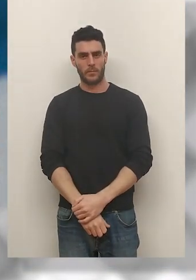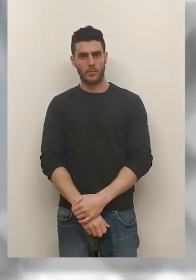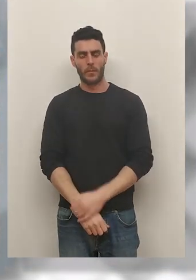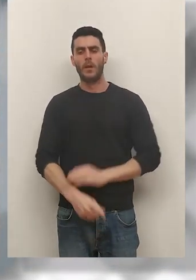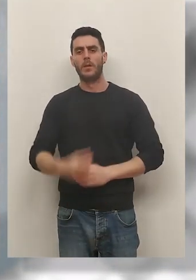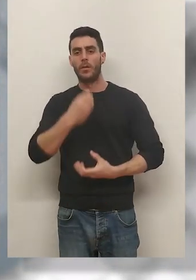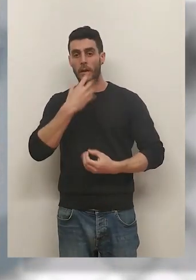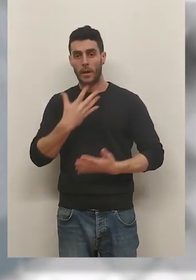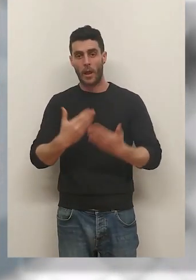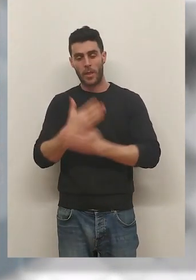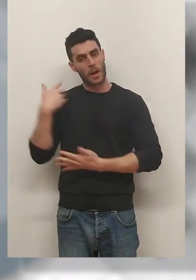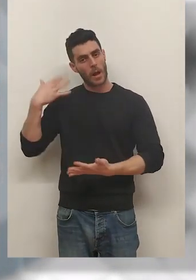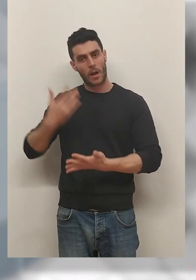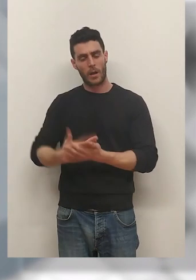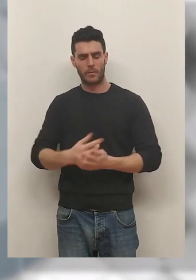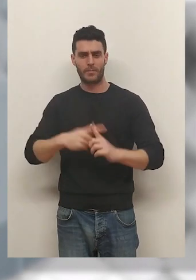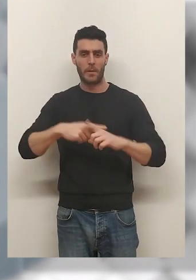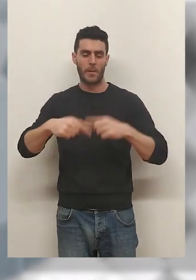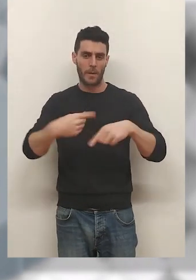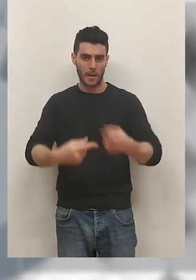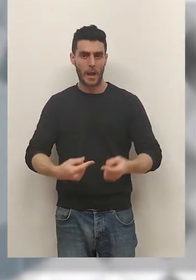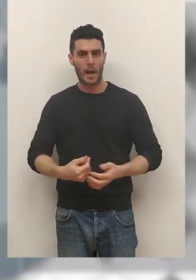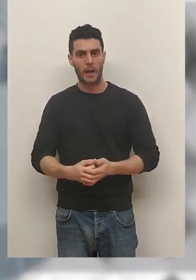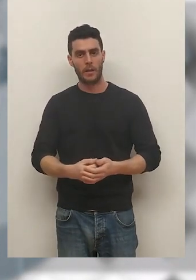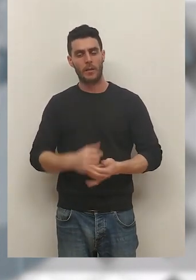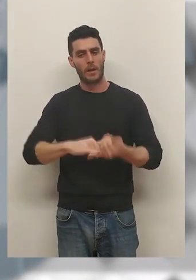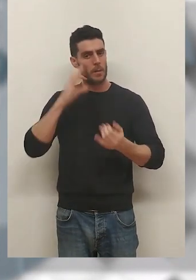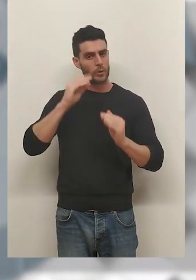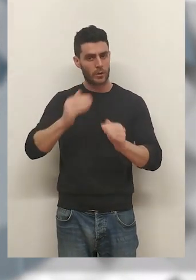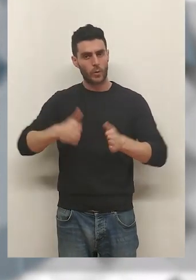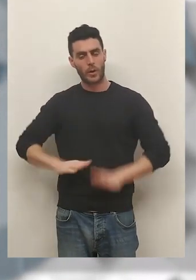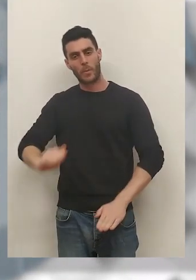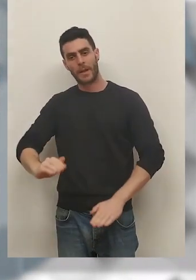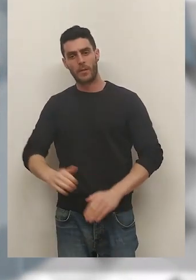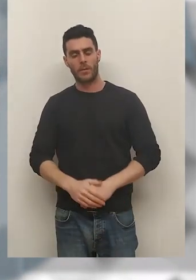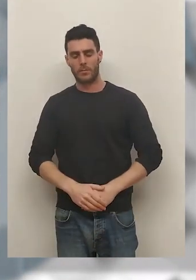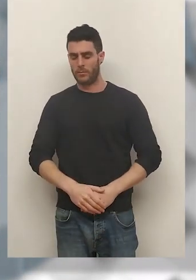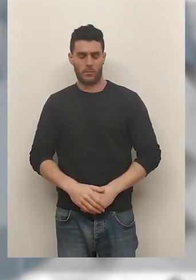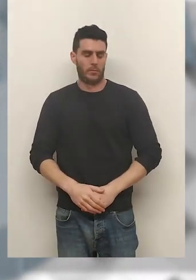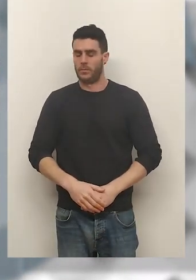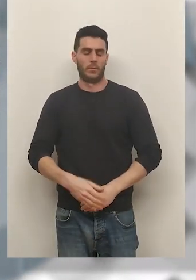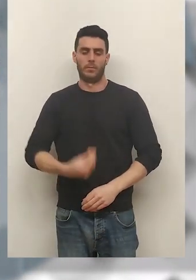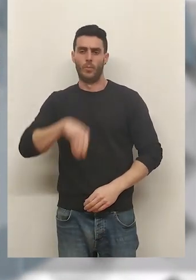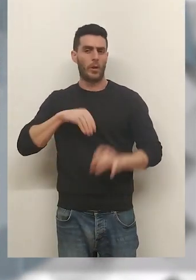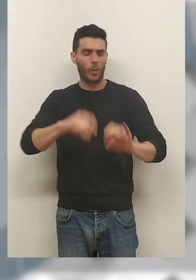¿Cómo se encuentran desde aquel día? A nivel familiar, usted, su mujer, su hijo pequeño... Es como muertos en vida.